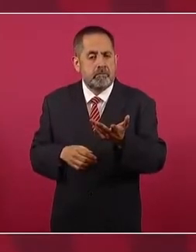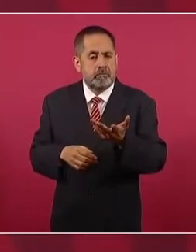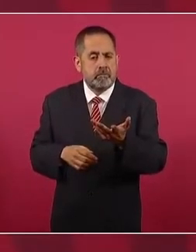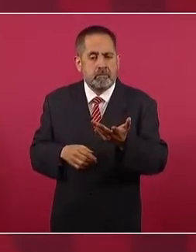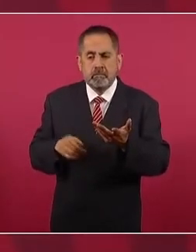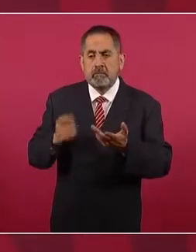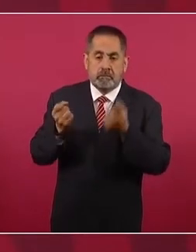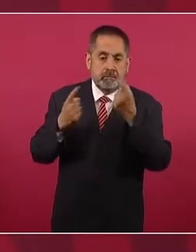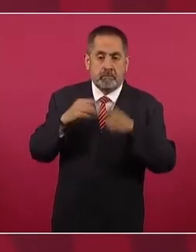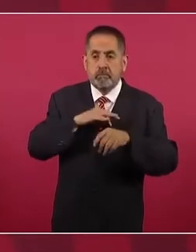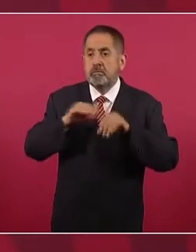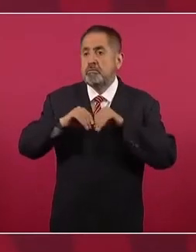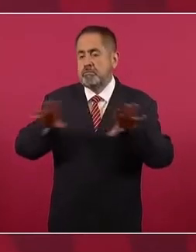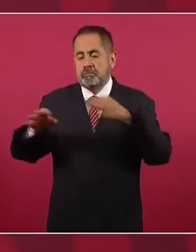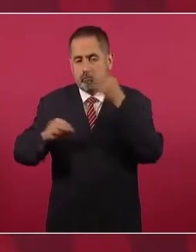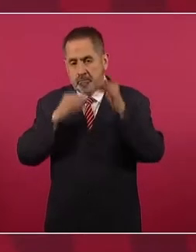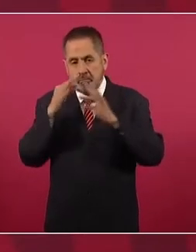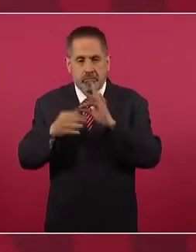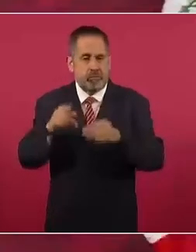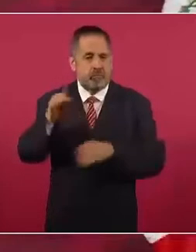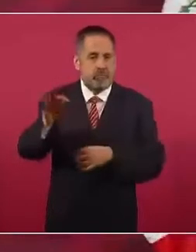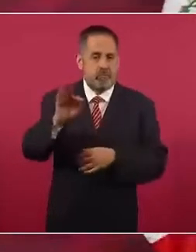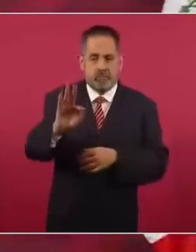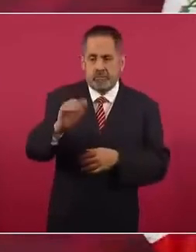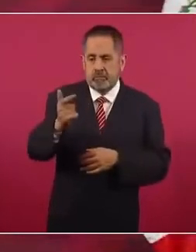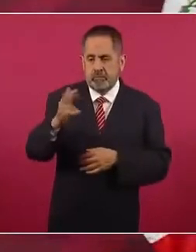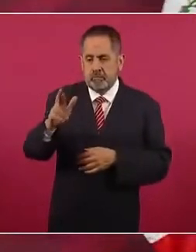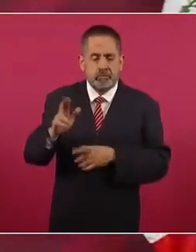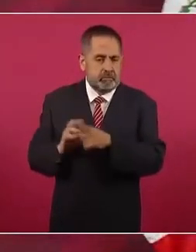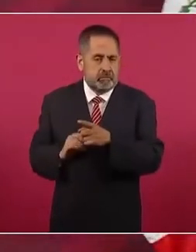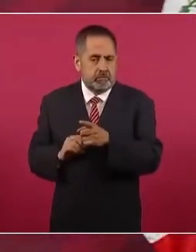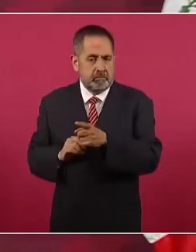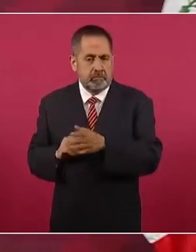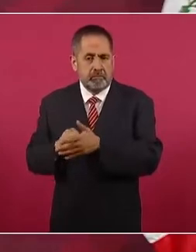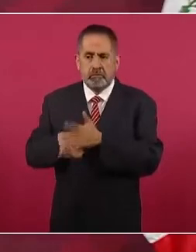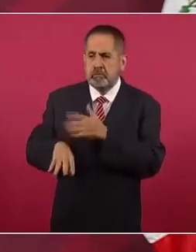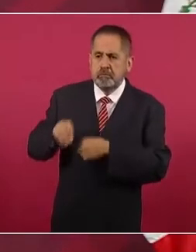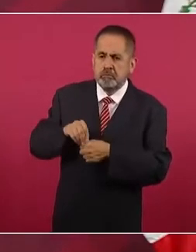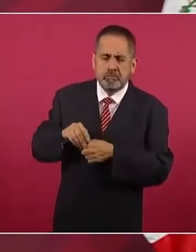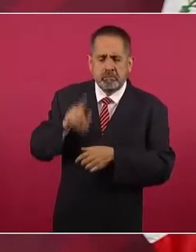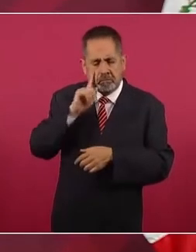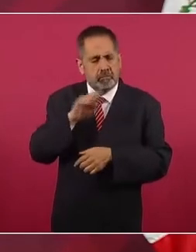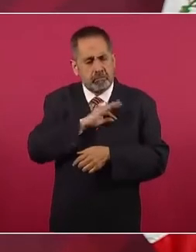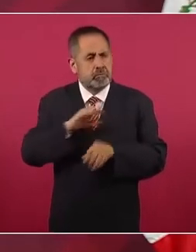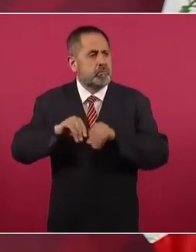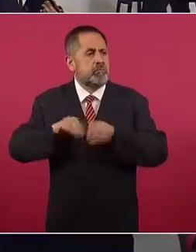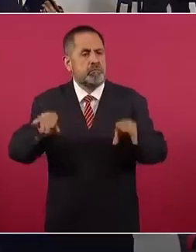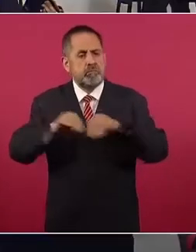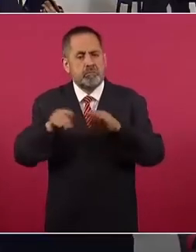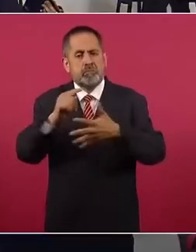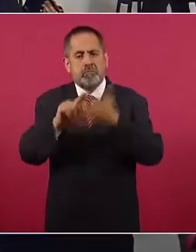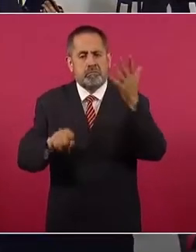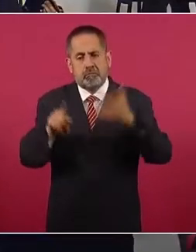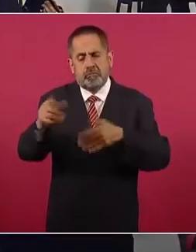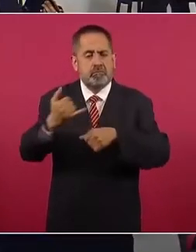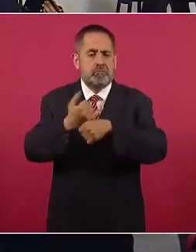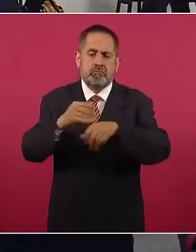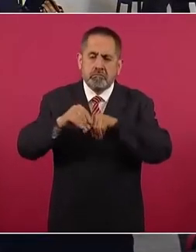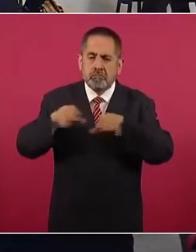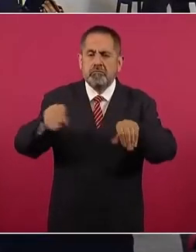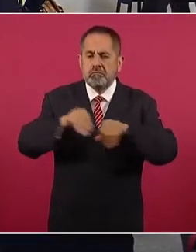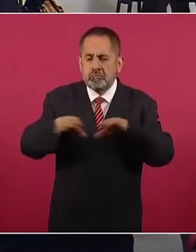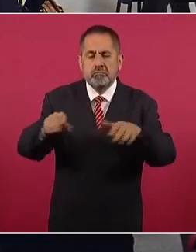conocer la fiscalía, que no creo que tenga ningún problema, en informar